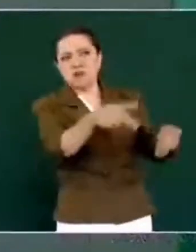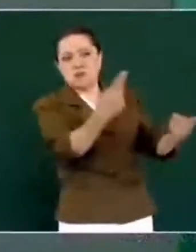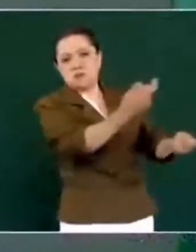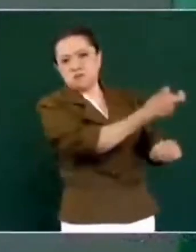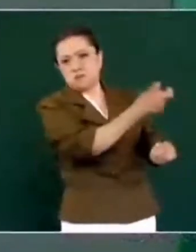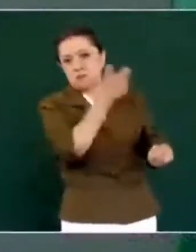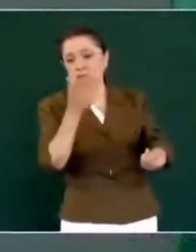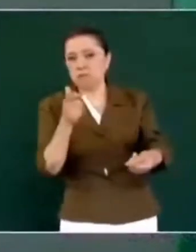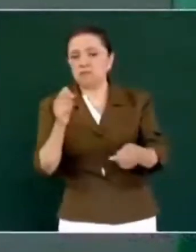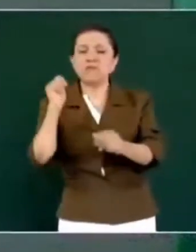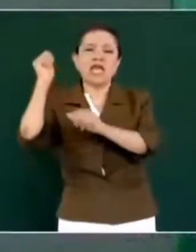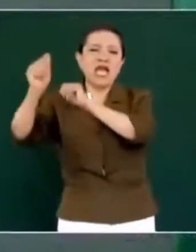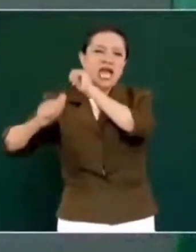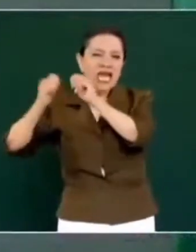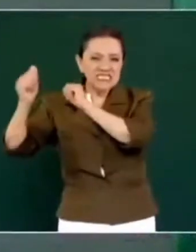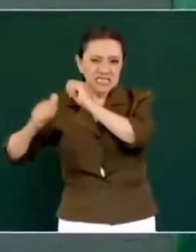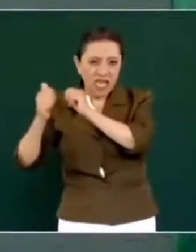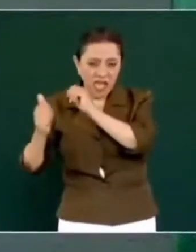Asia.